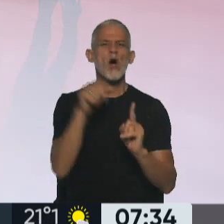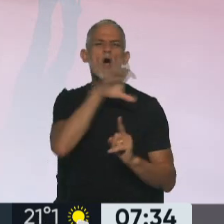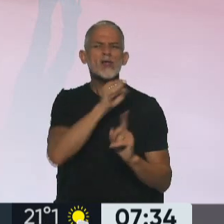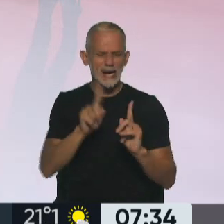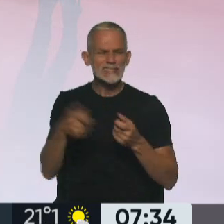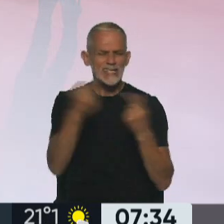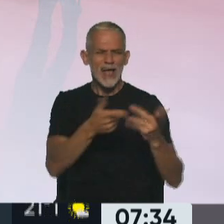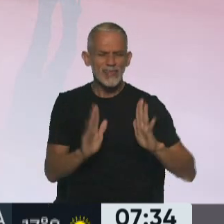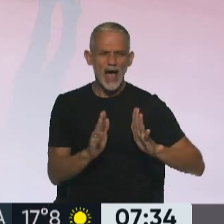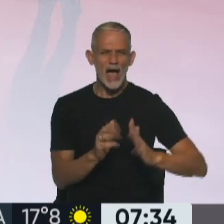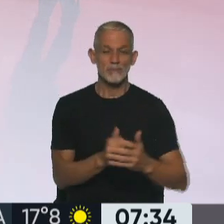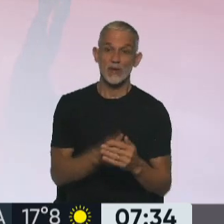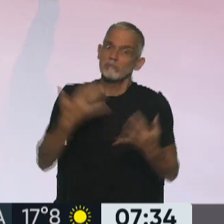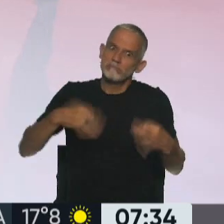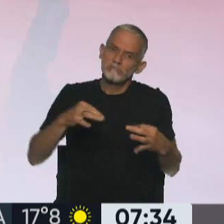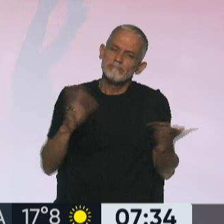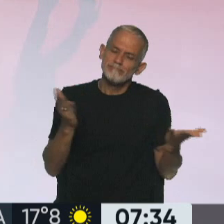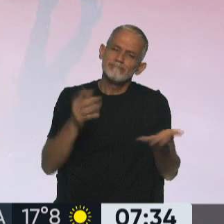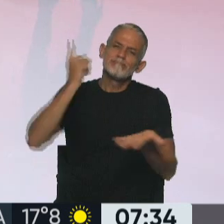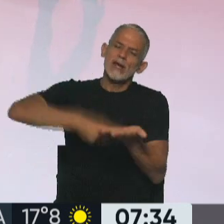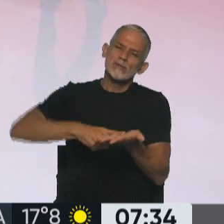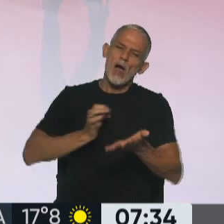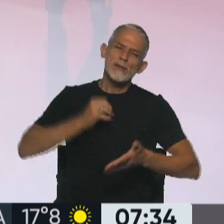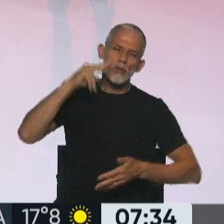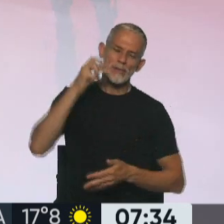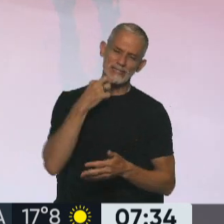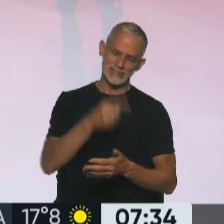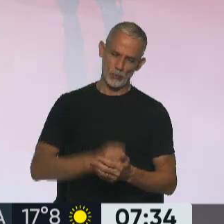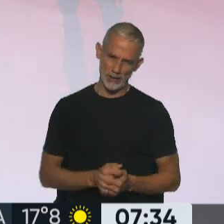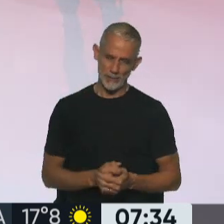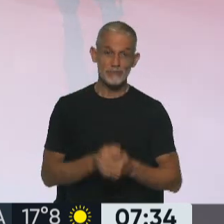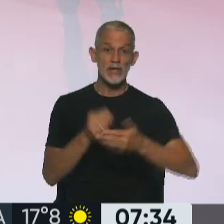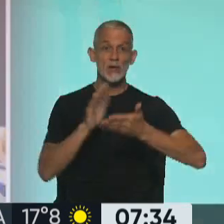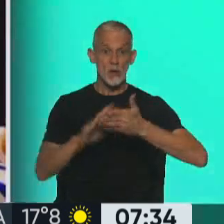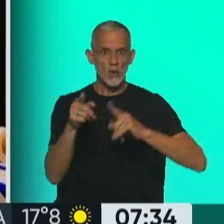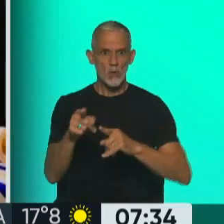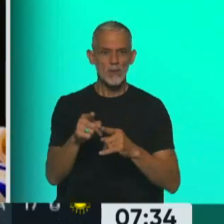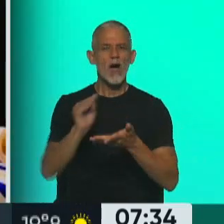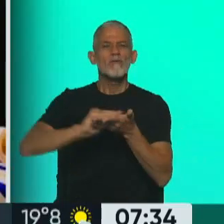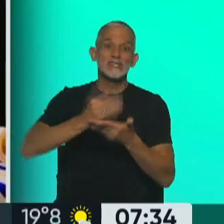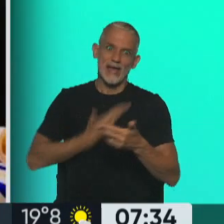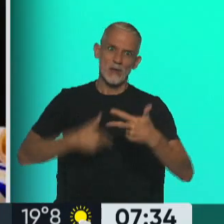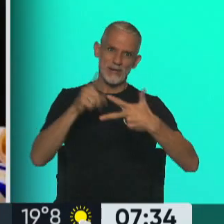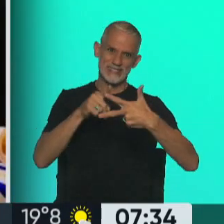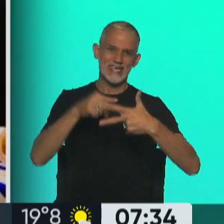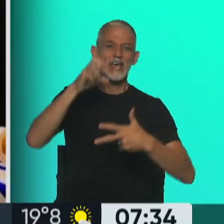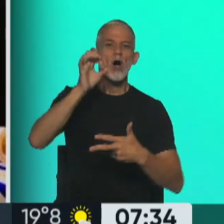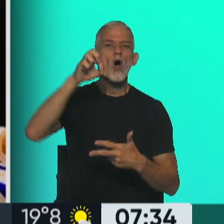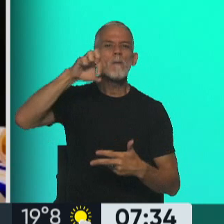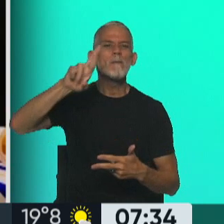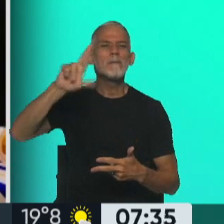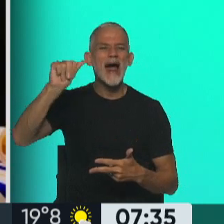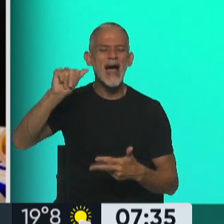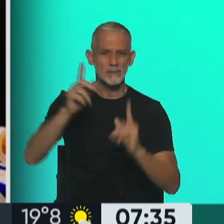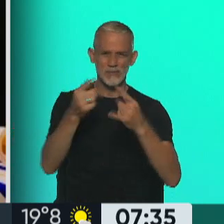Porque eso es lo que corresponde, eso es lo que sacaron en la resolución del 2019. Cuenta nueva, oficina del Presidente, OPEARG, es diferente